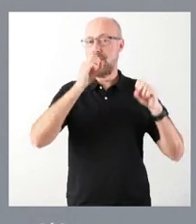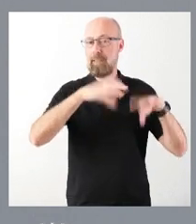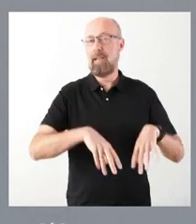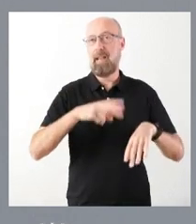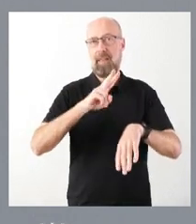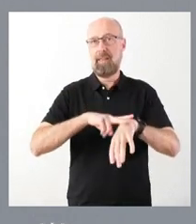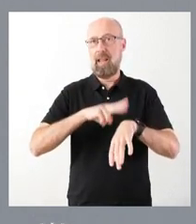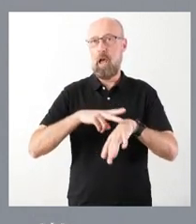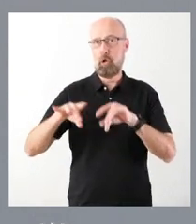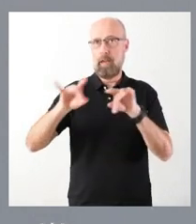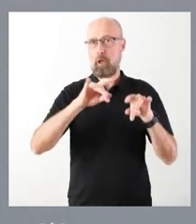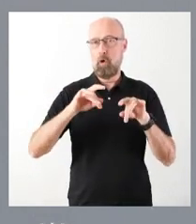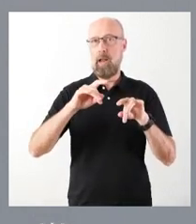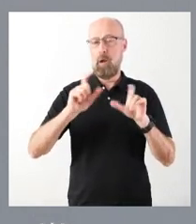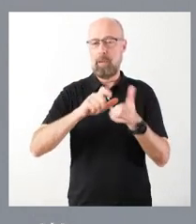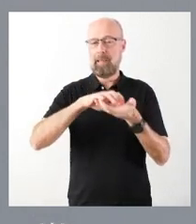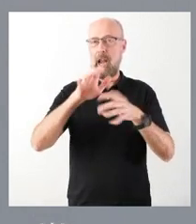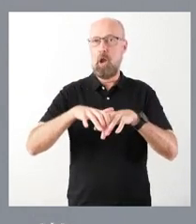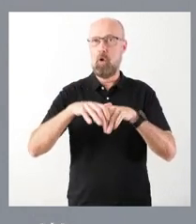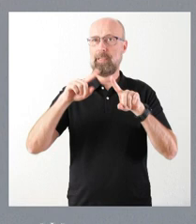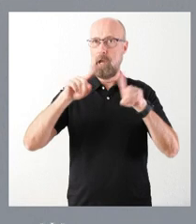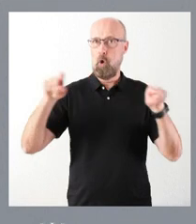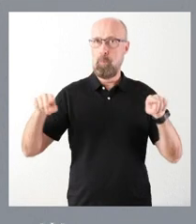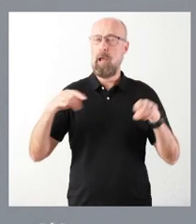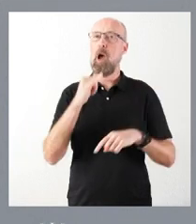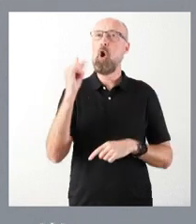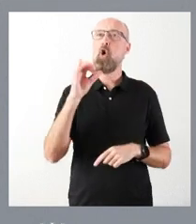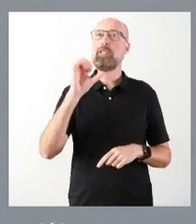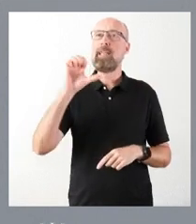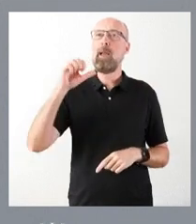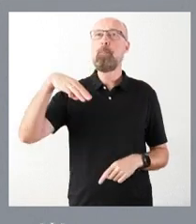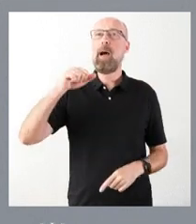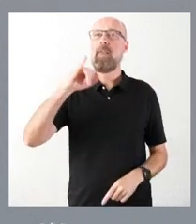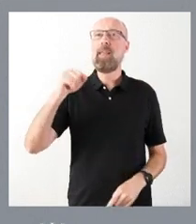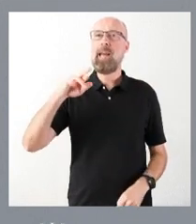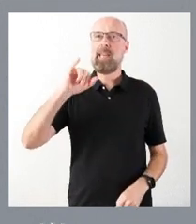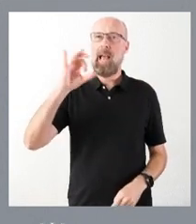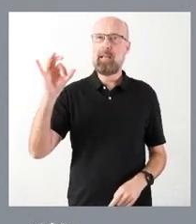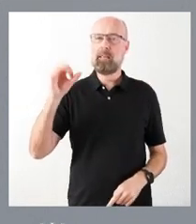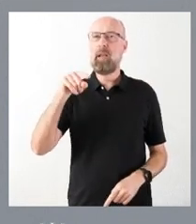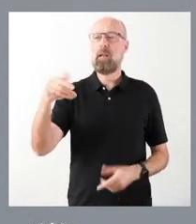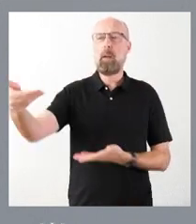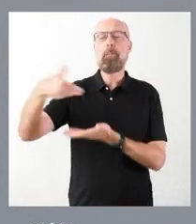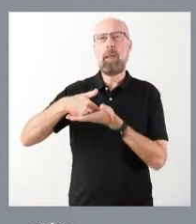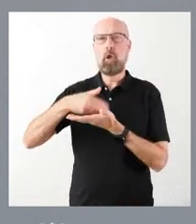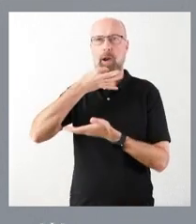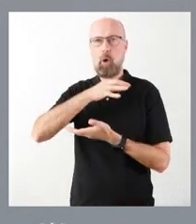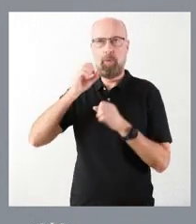Junta de Castilla y León en Segovia, José Mazarías, que ha solicitado la renuncia a esa